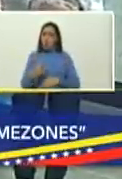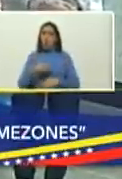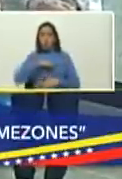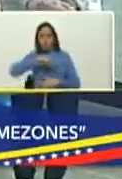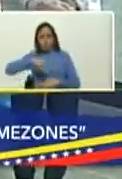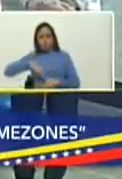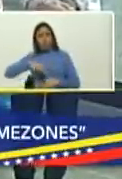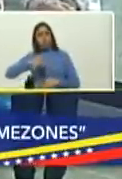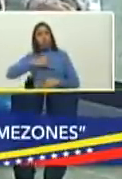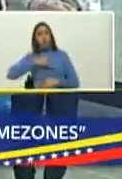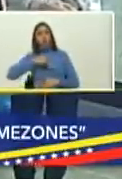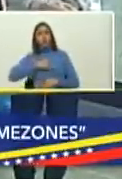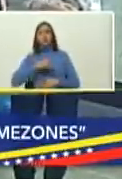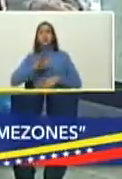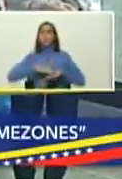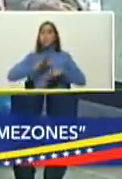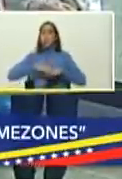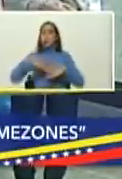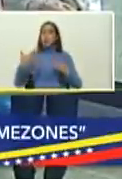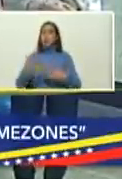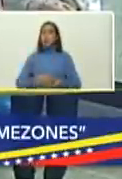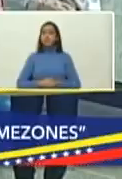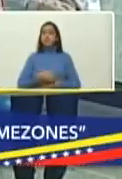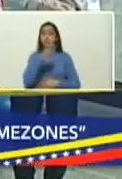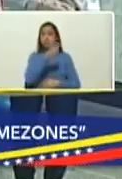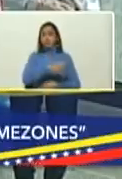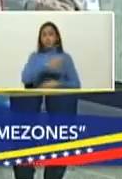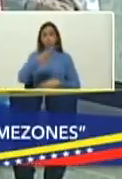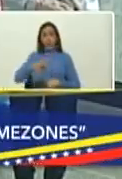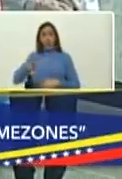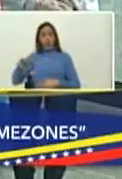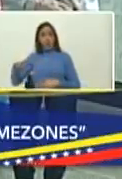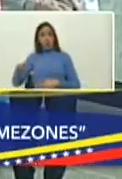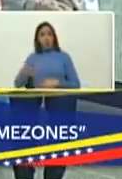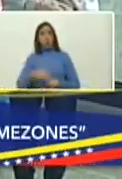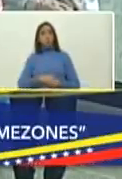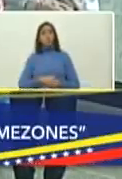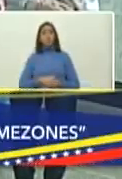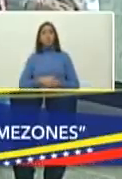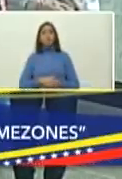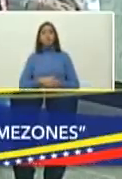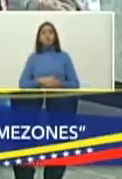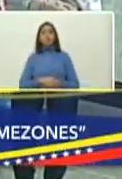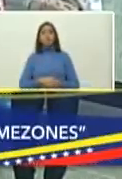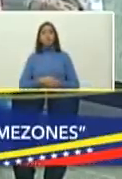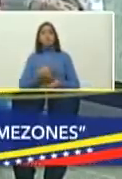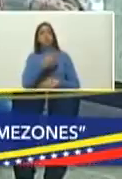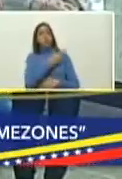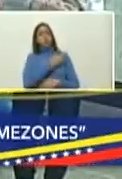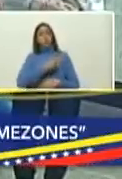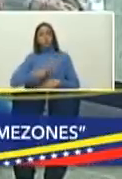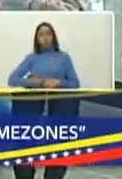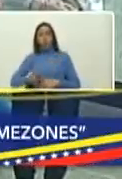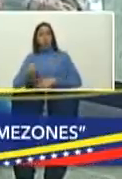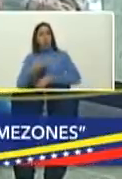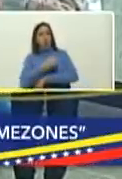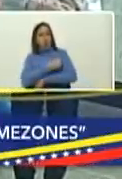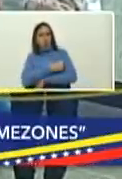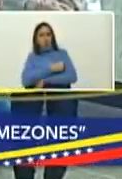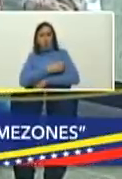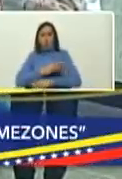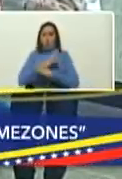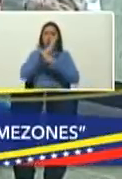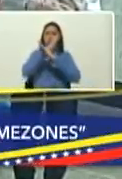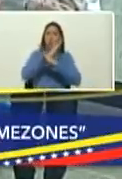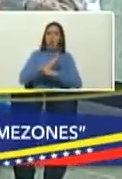somos nosotros realmente había gente que apostaba a que usted no pudiera resolver el tema de las vacunas incluso